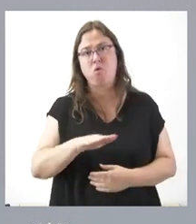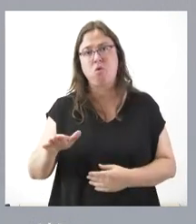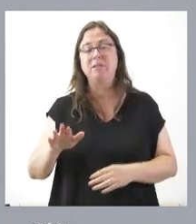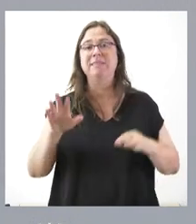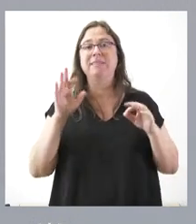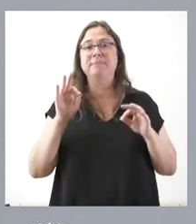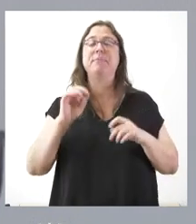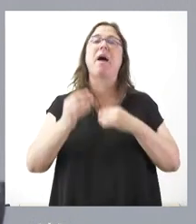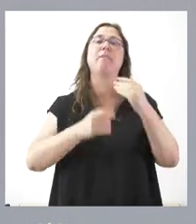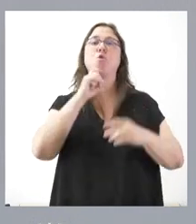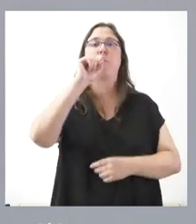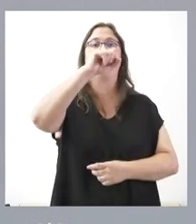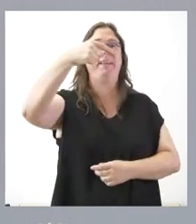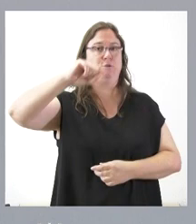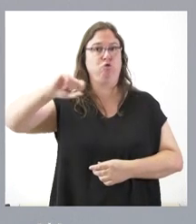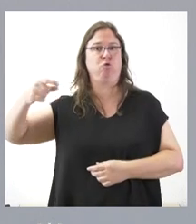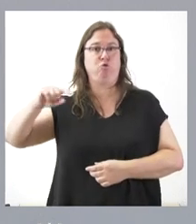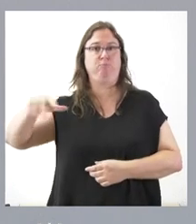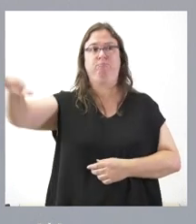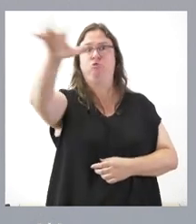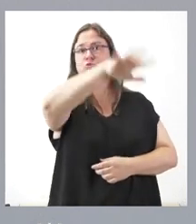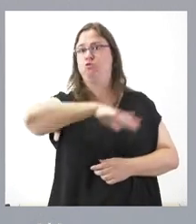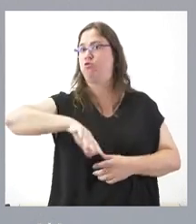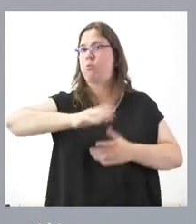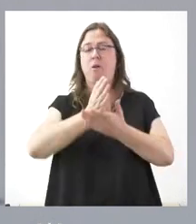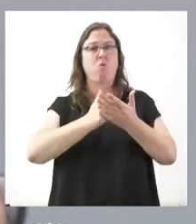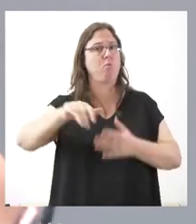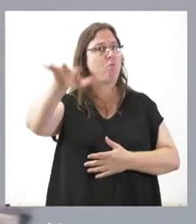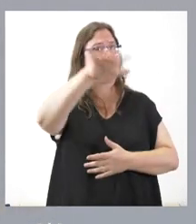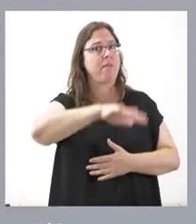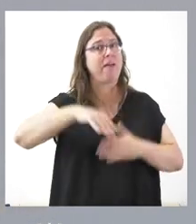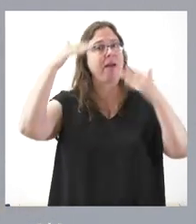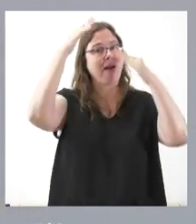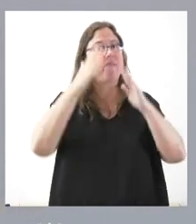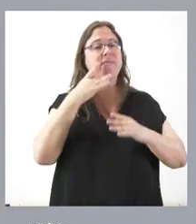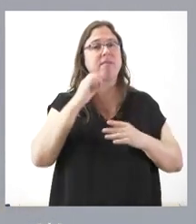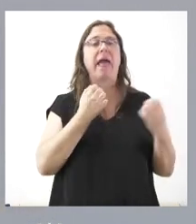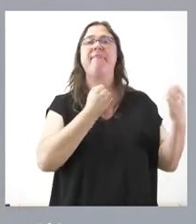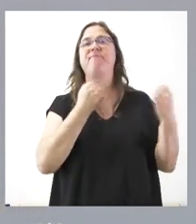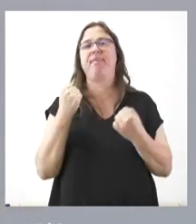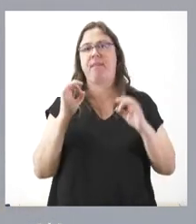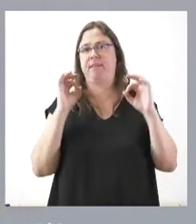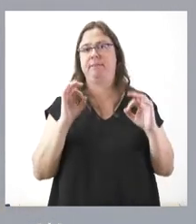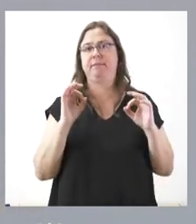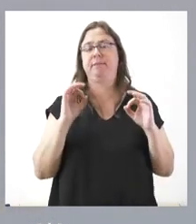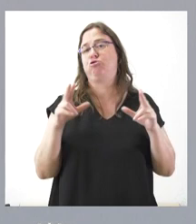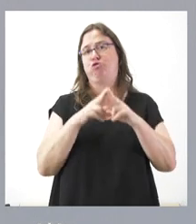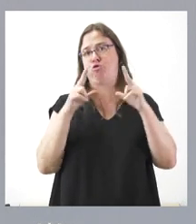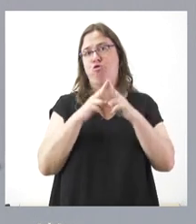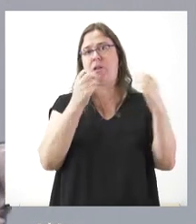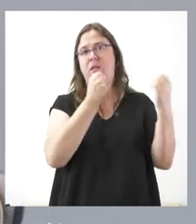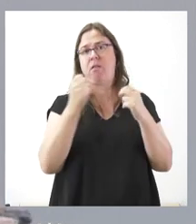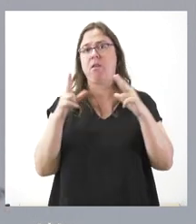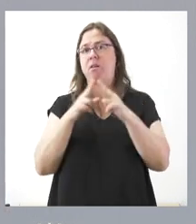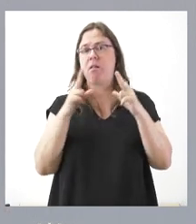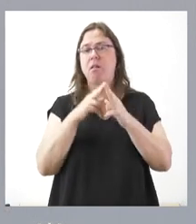Son pisos distribuidos por todas las comunidades, atendidos por las entidades sociales, que